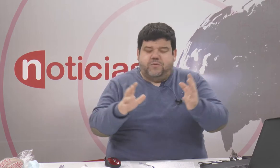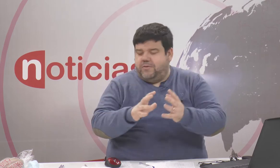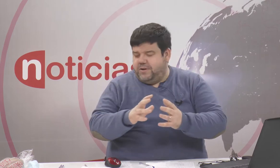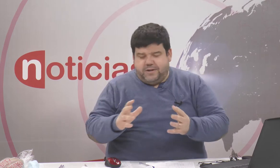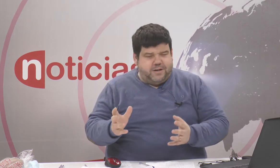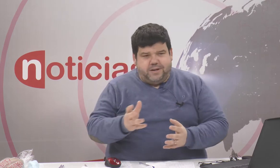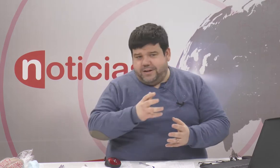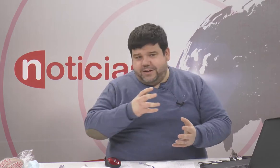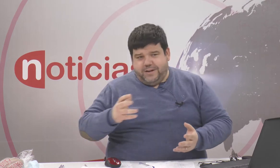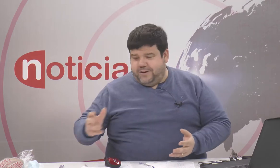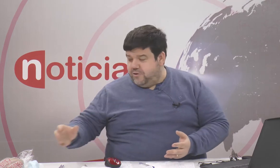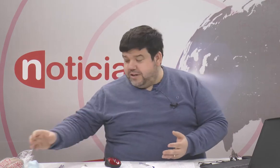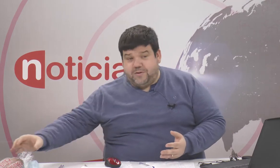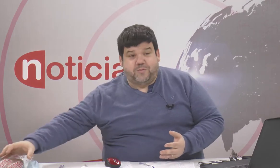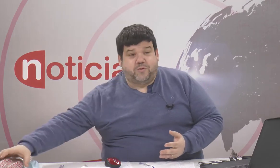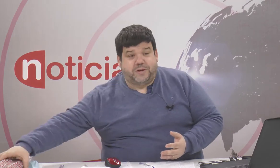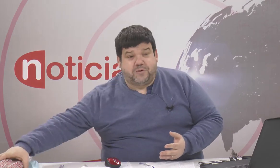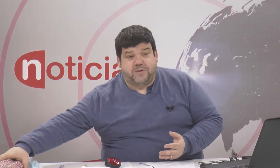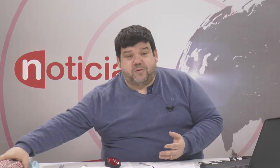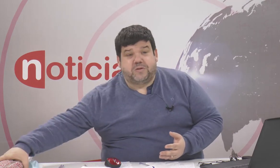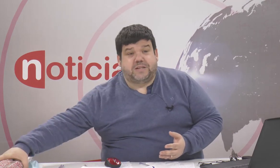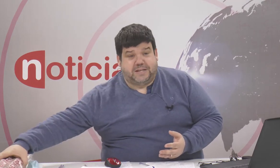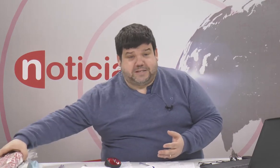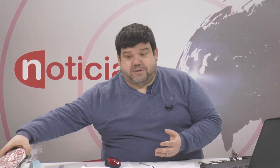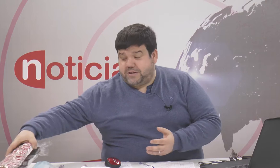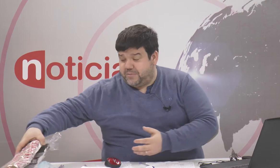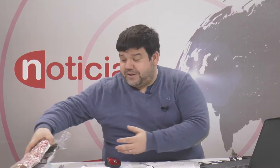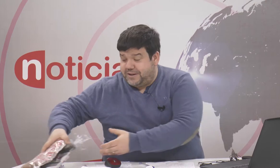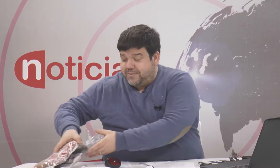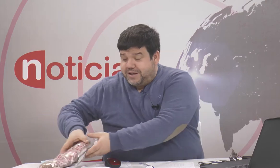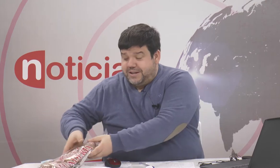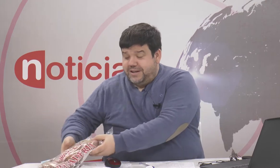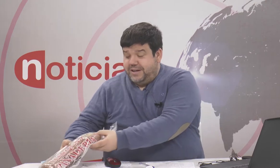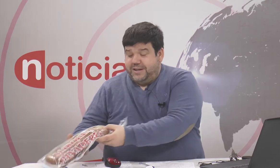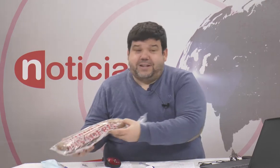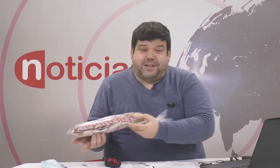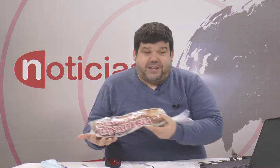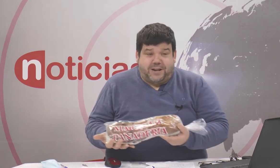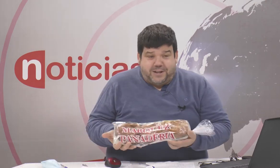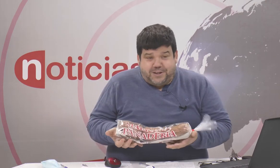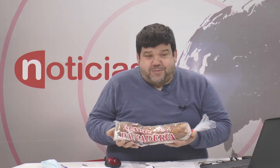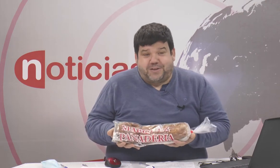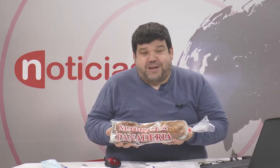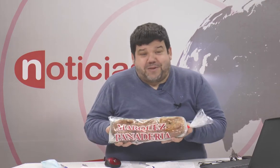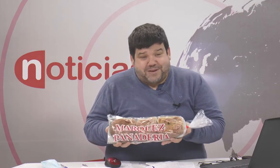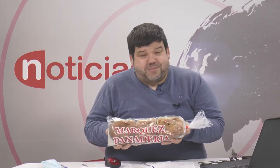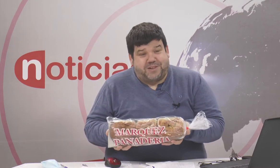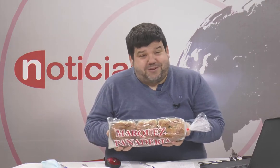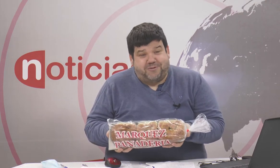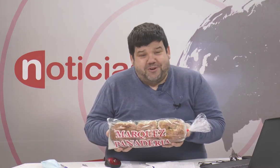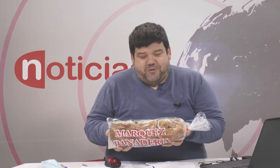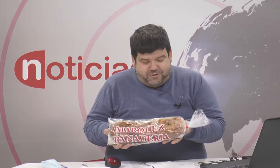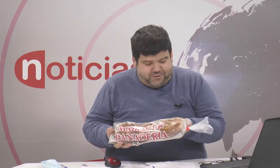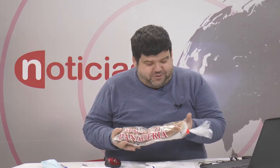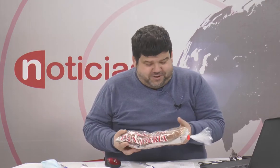perturbado el olor ha llegado a compañero Manolo Bautista que ya saben que viene de Paradería Márquez y el detalle de la gente de Paradería Márquez nos han